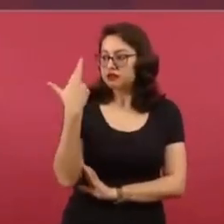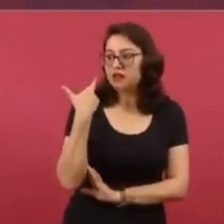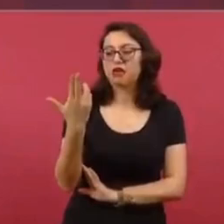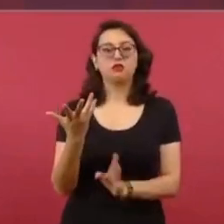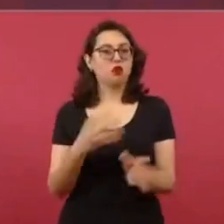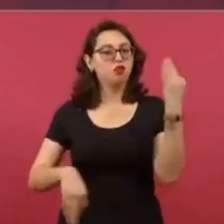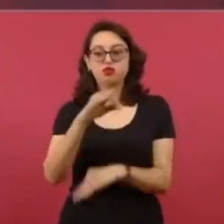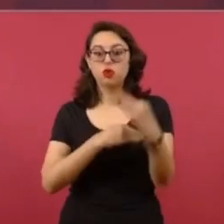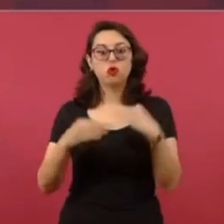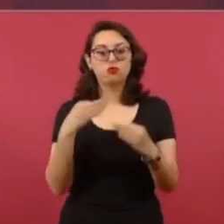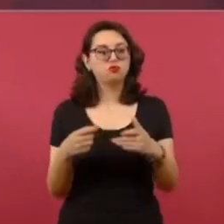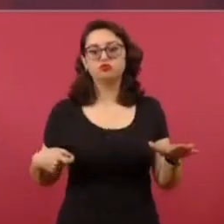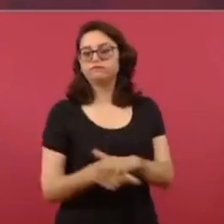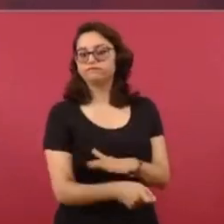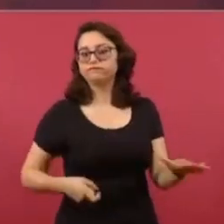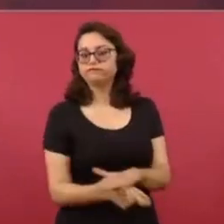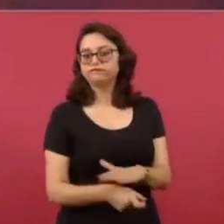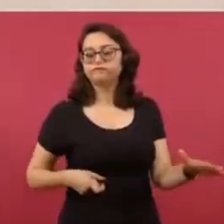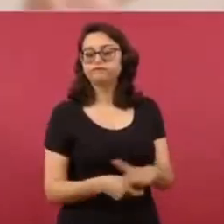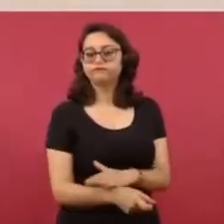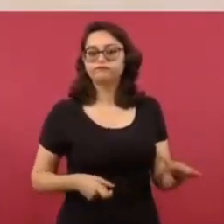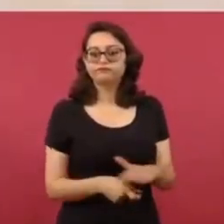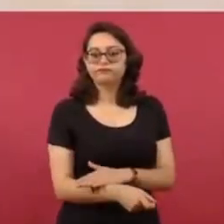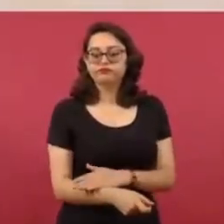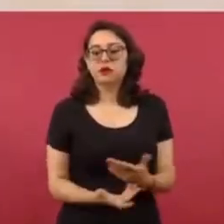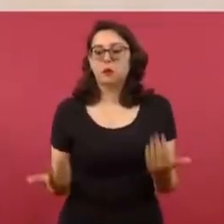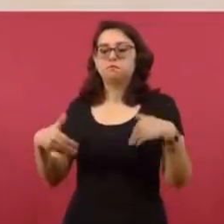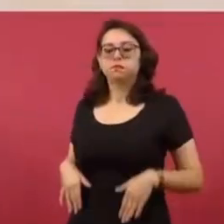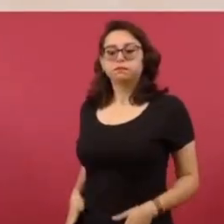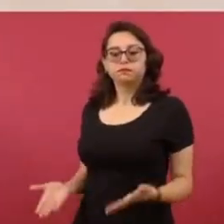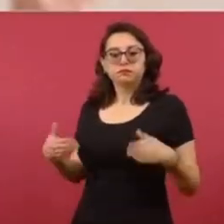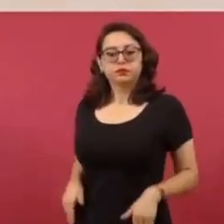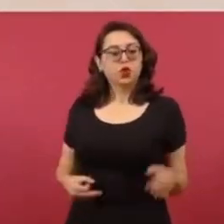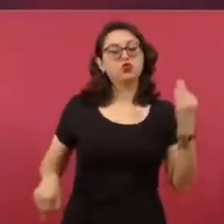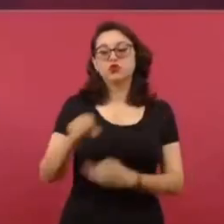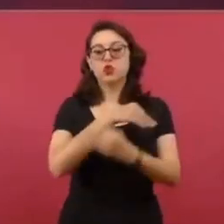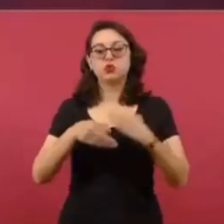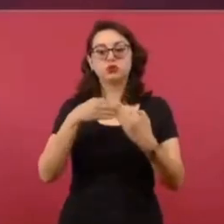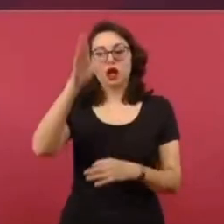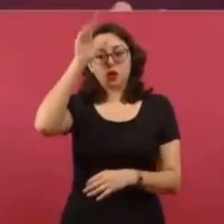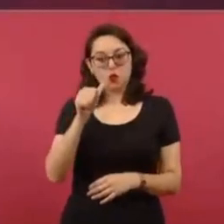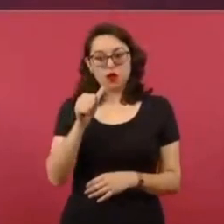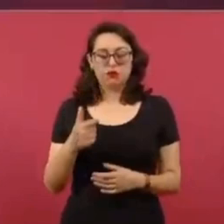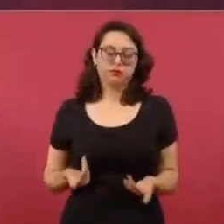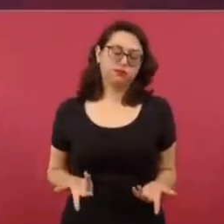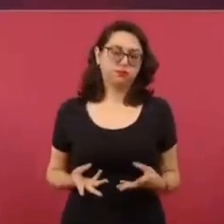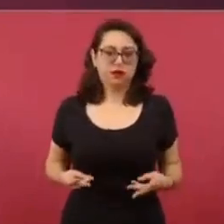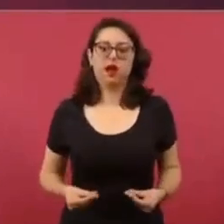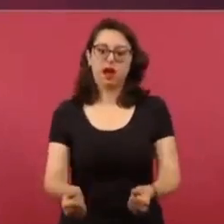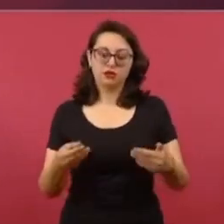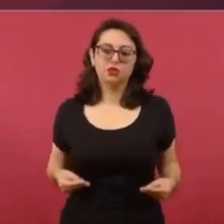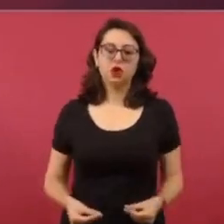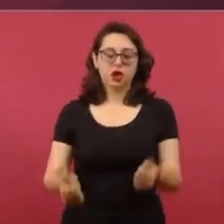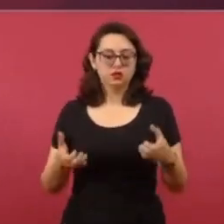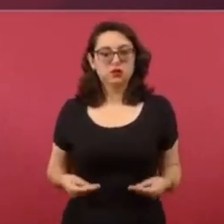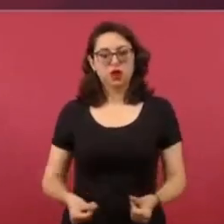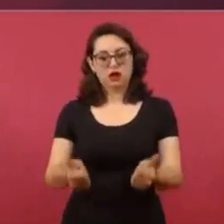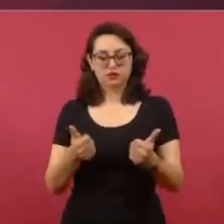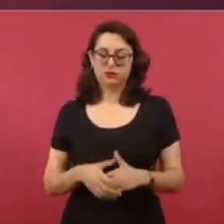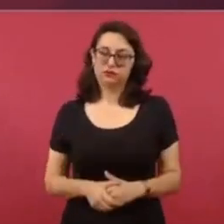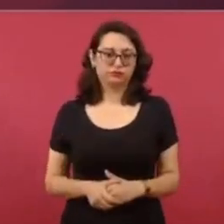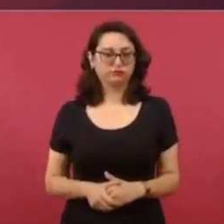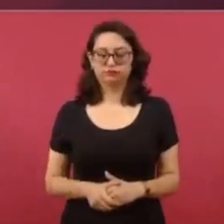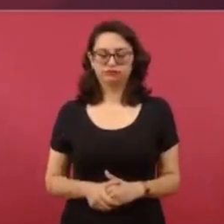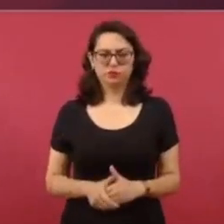estados a los gobernadores. Porque tienen convenios de publicidad con todos. Pero ¿cuánto cuesta eso? No estoy